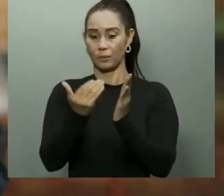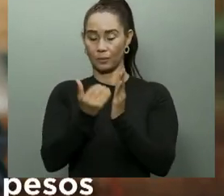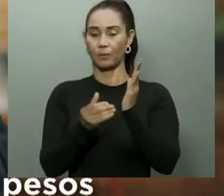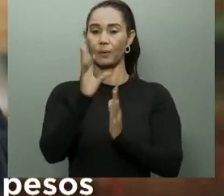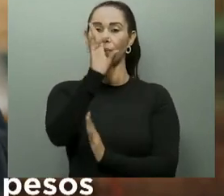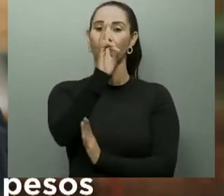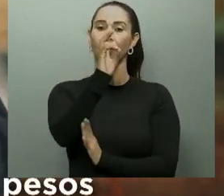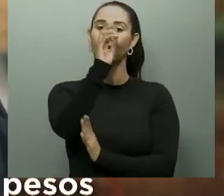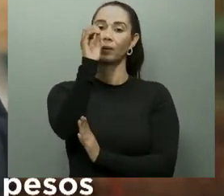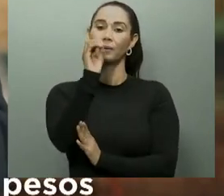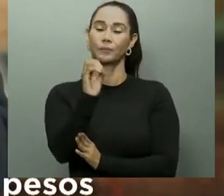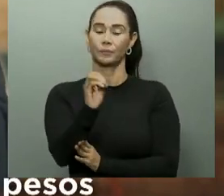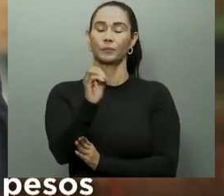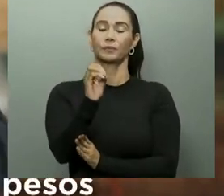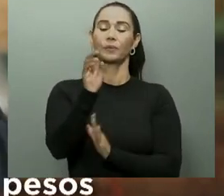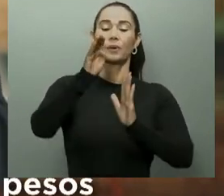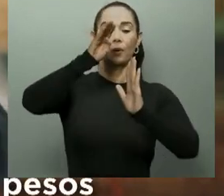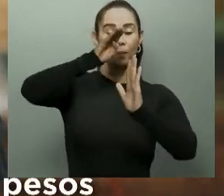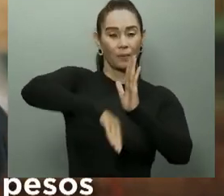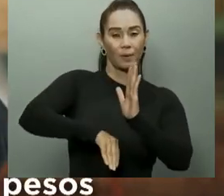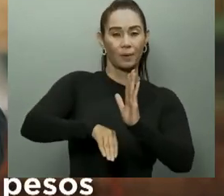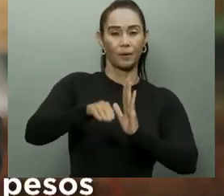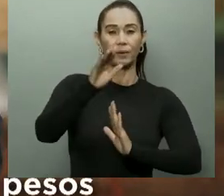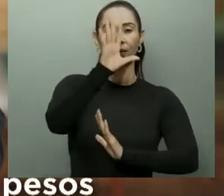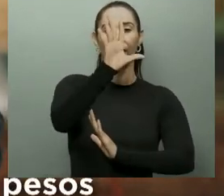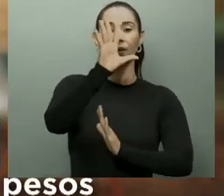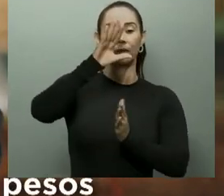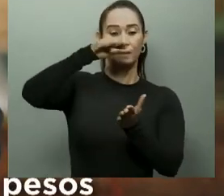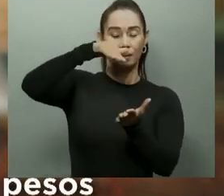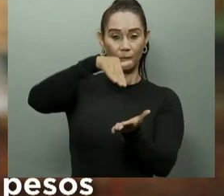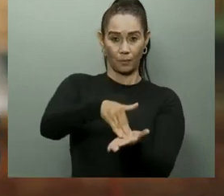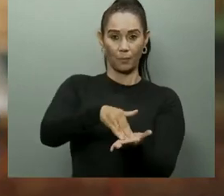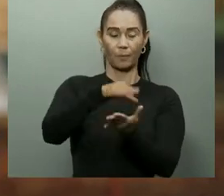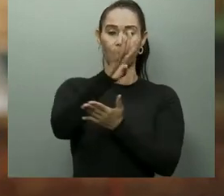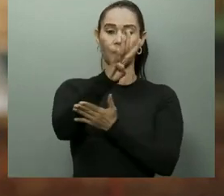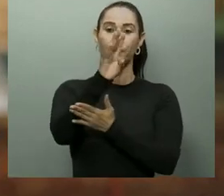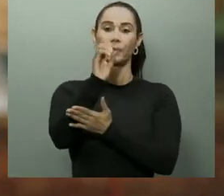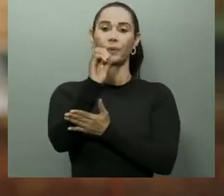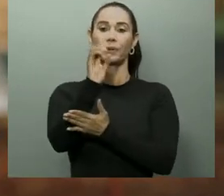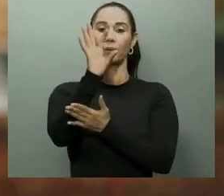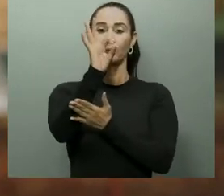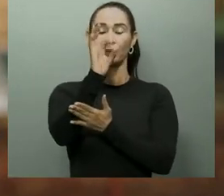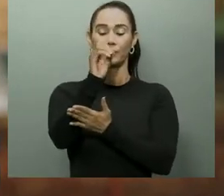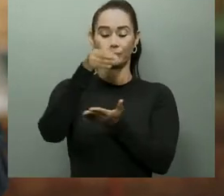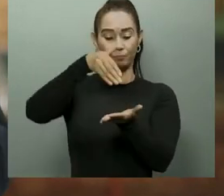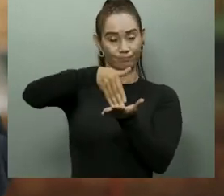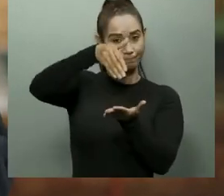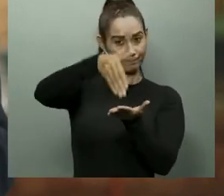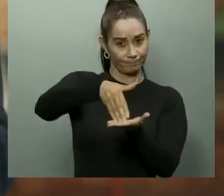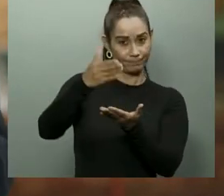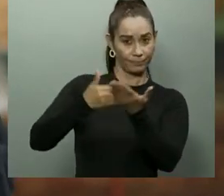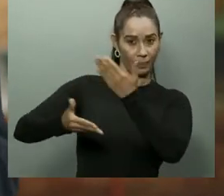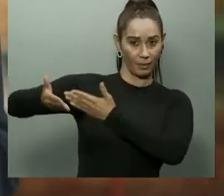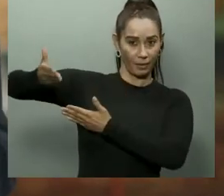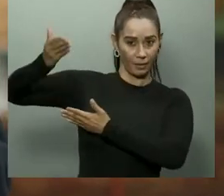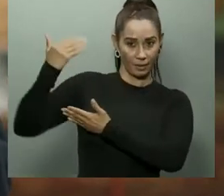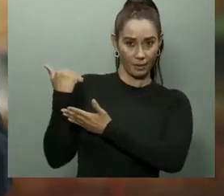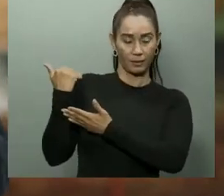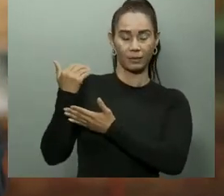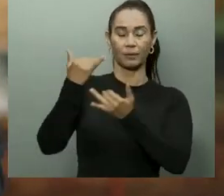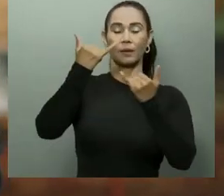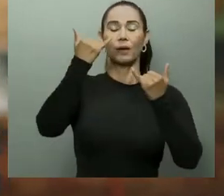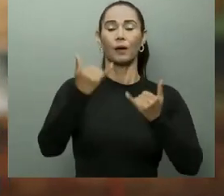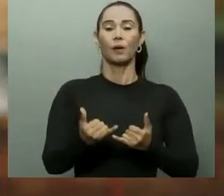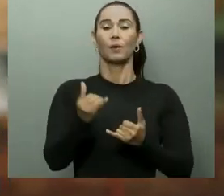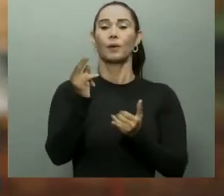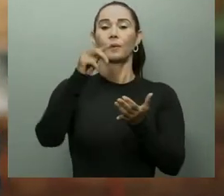al bajar de más de 5 mil 490 millones de pesos durante el periodo anterior a 1 mil 612